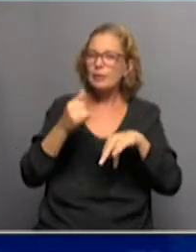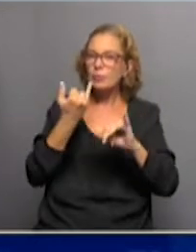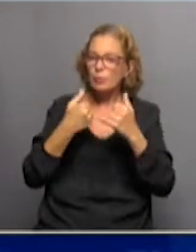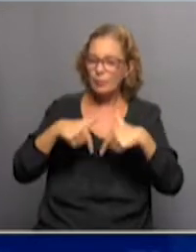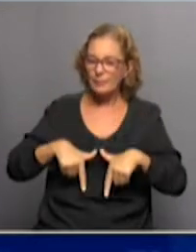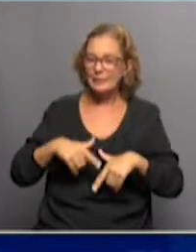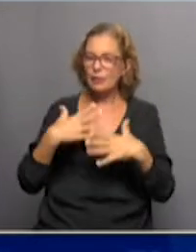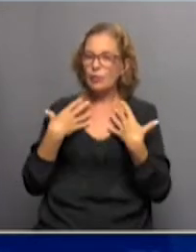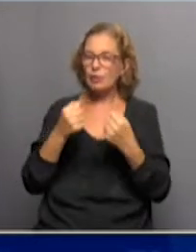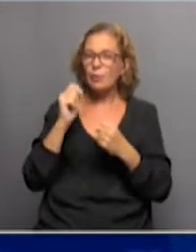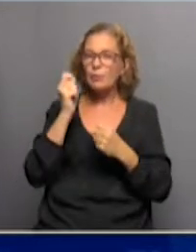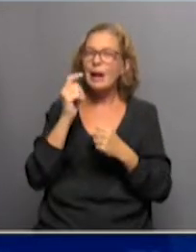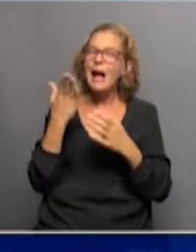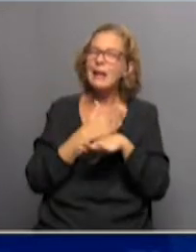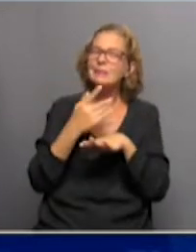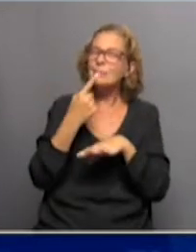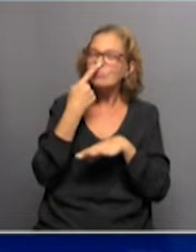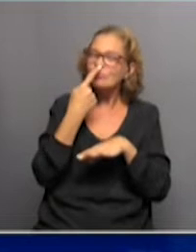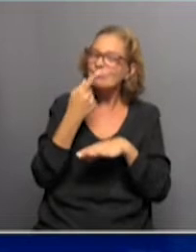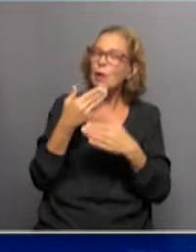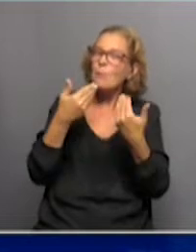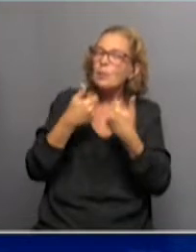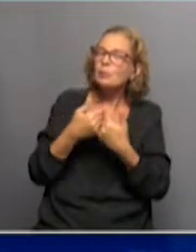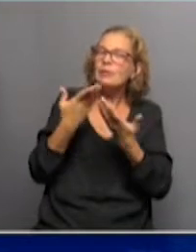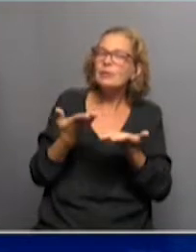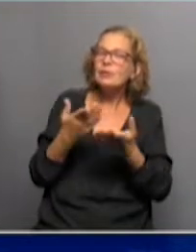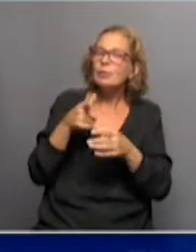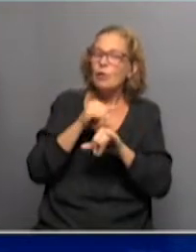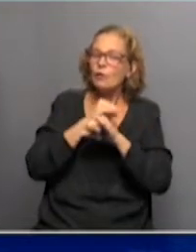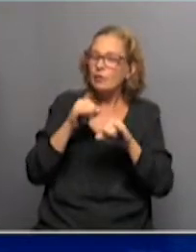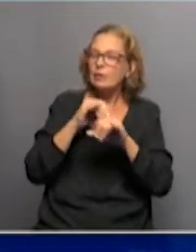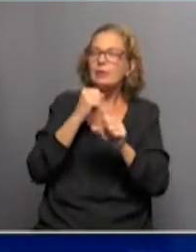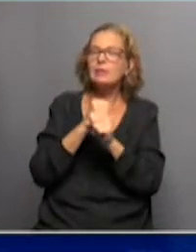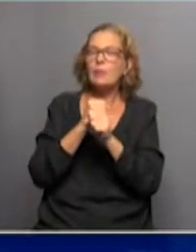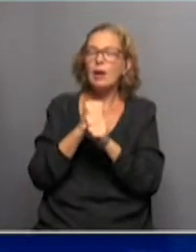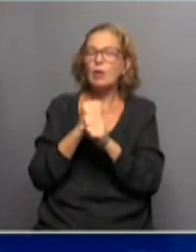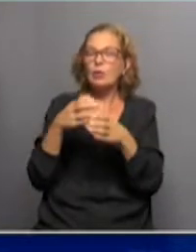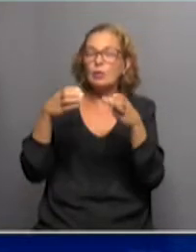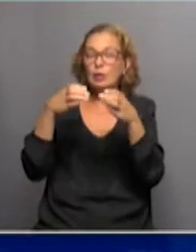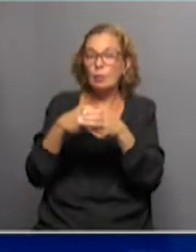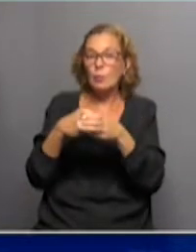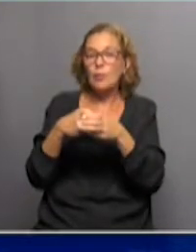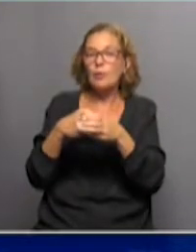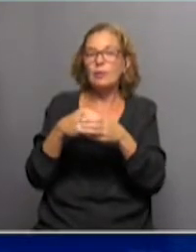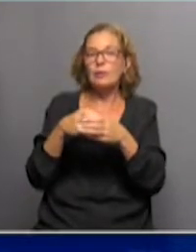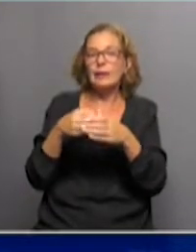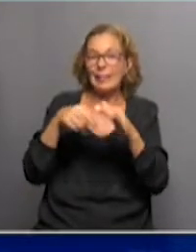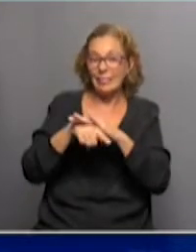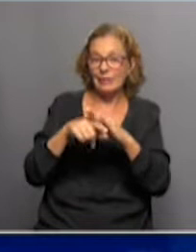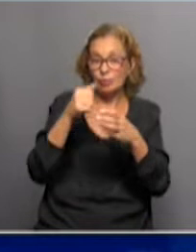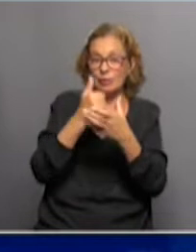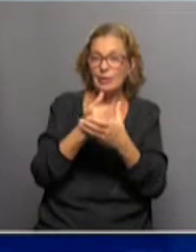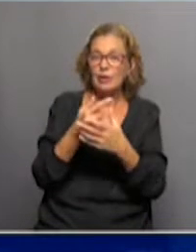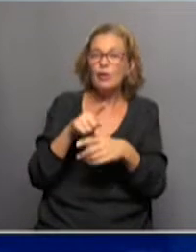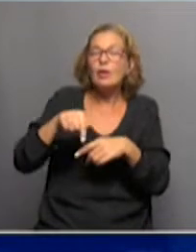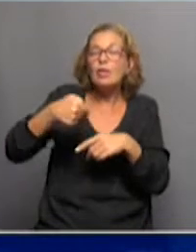el Ministerio de Salud Pública. Antes me interesa preguntarte, hecho este trabajo, esta parte del trabajo del grupo Ad-Hoc que integrás, ¿qué es lo